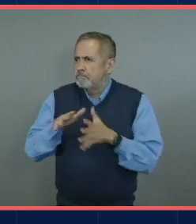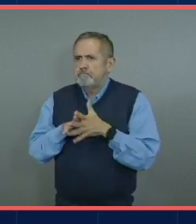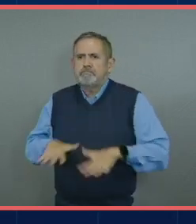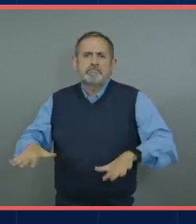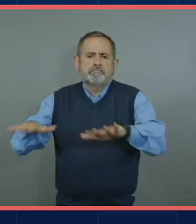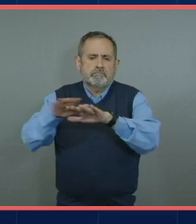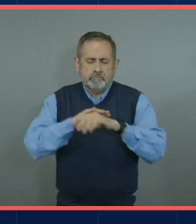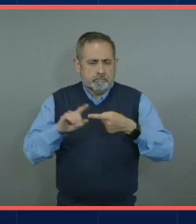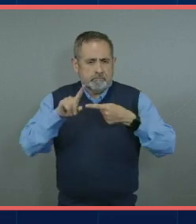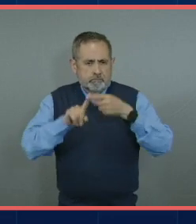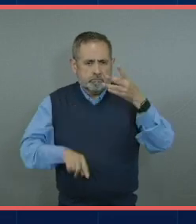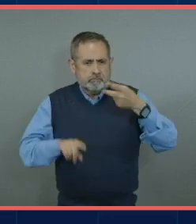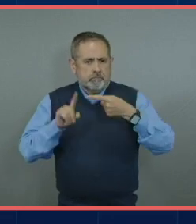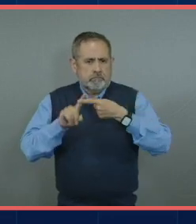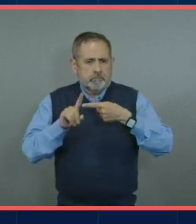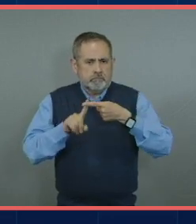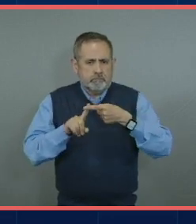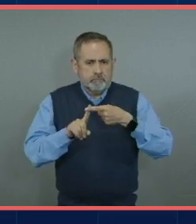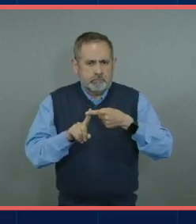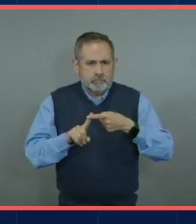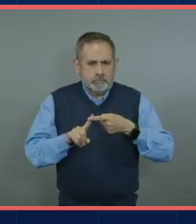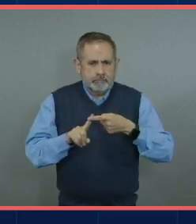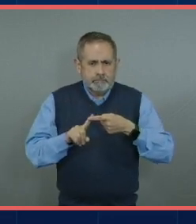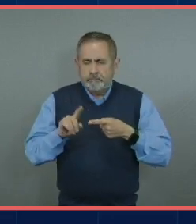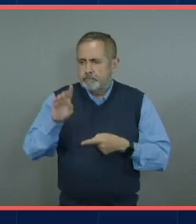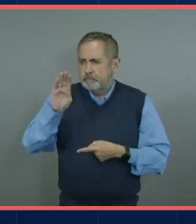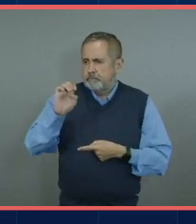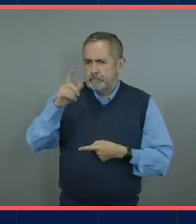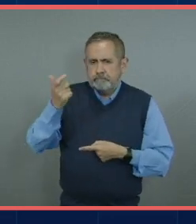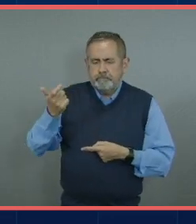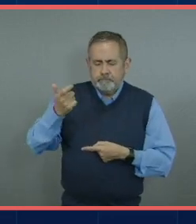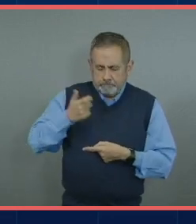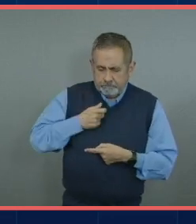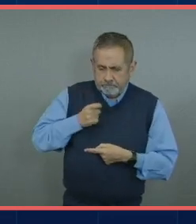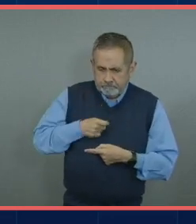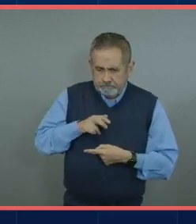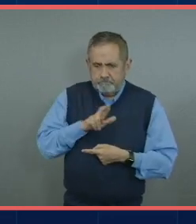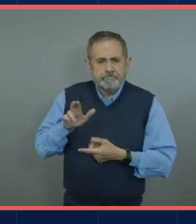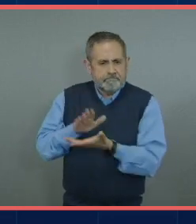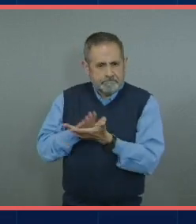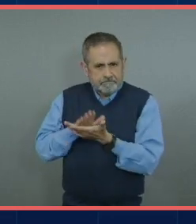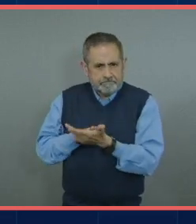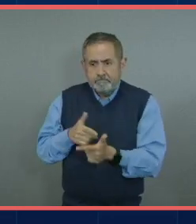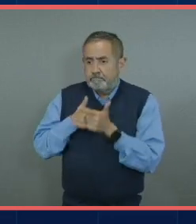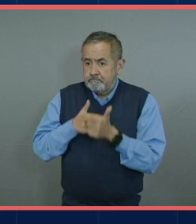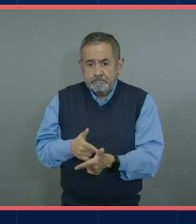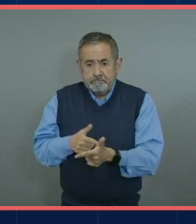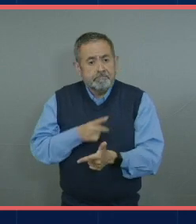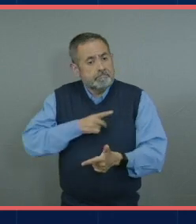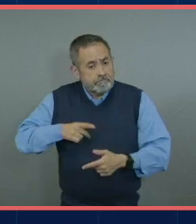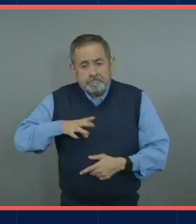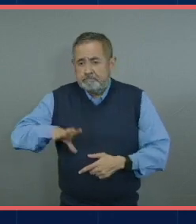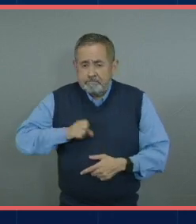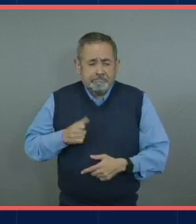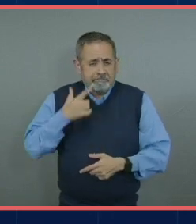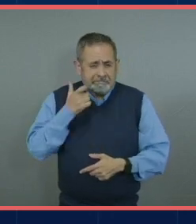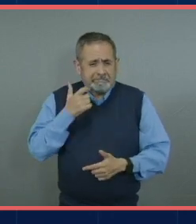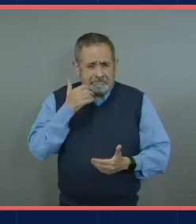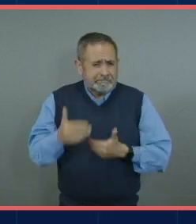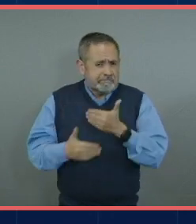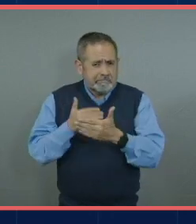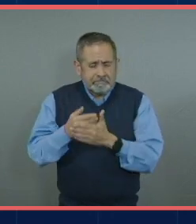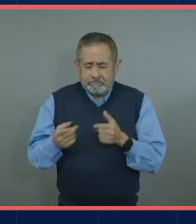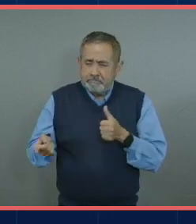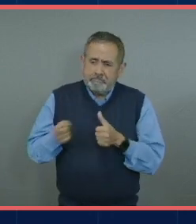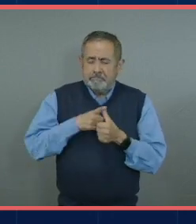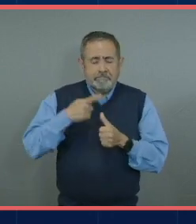La primera es que la beca ya se te reconoció, y el camino sigue, y se tiene que seguir esforzando. O la primera parte me refiero